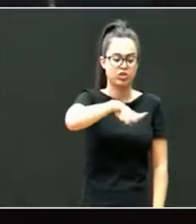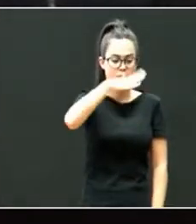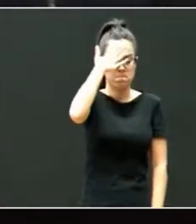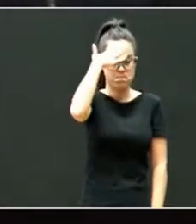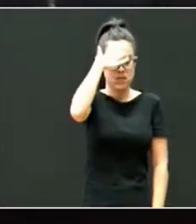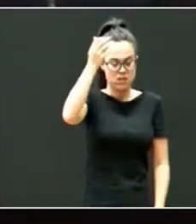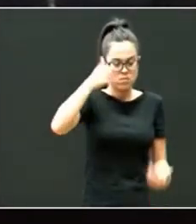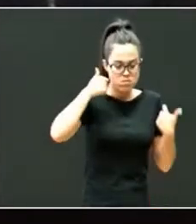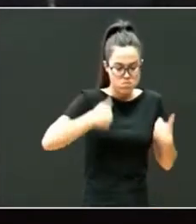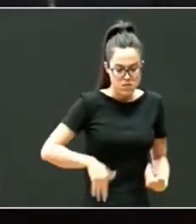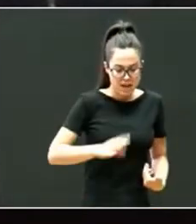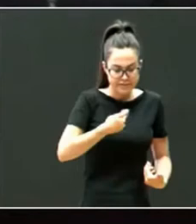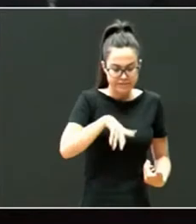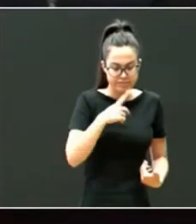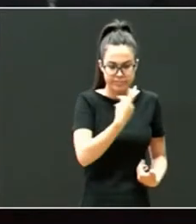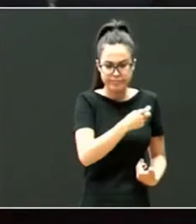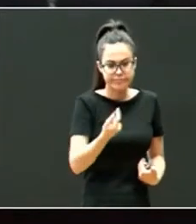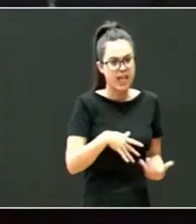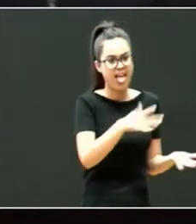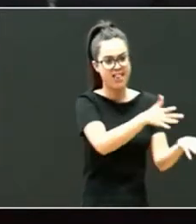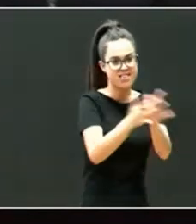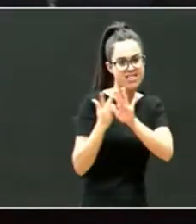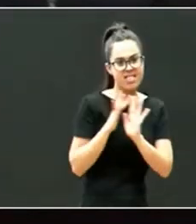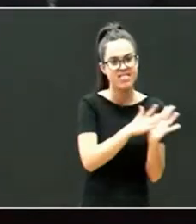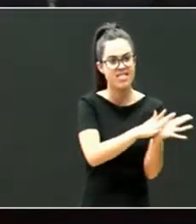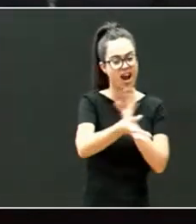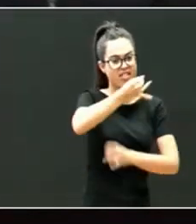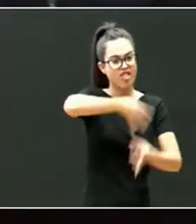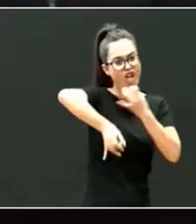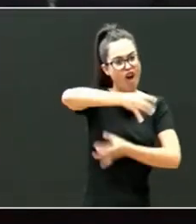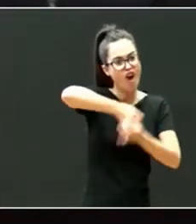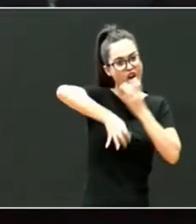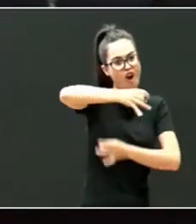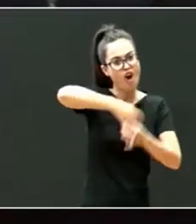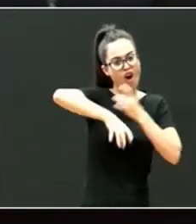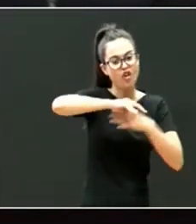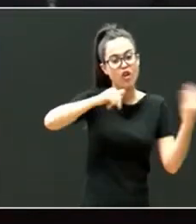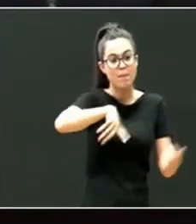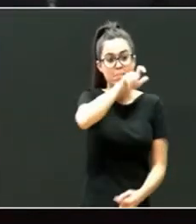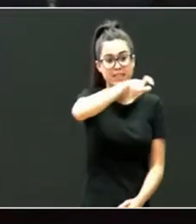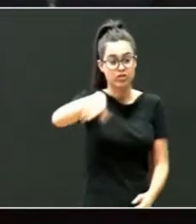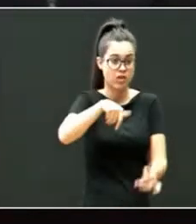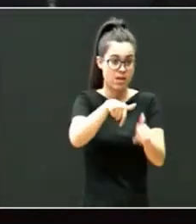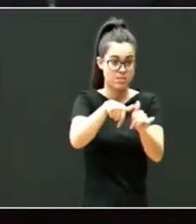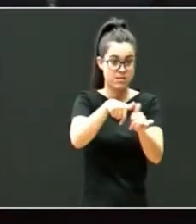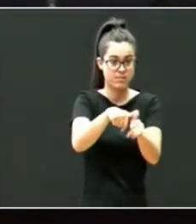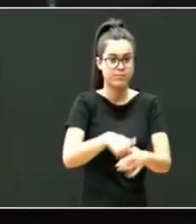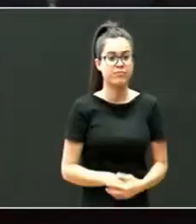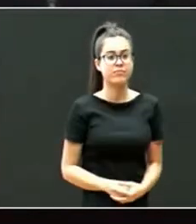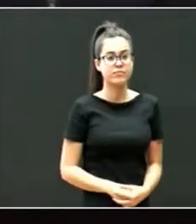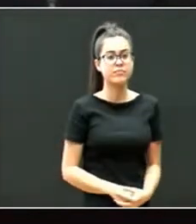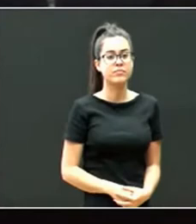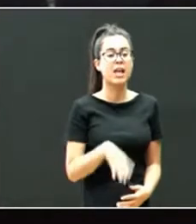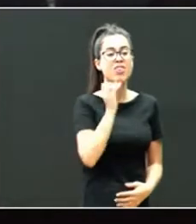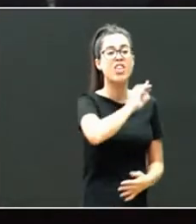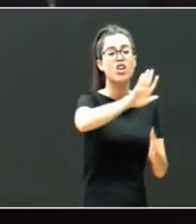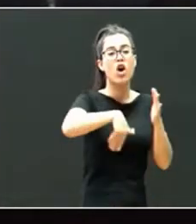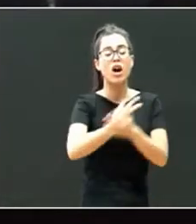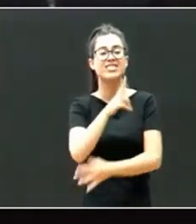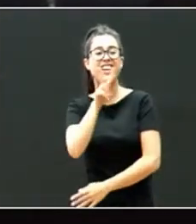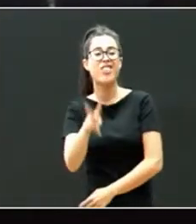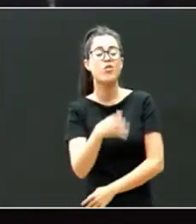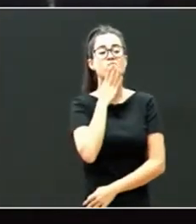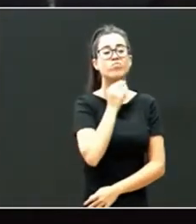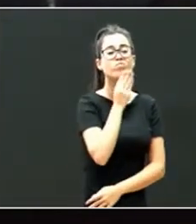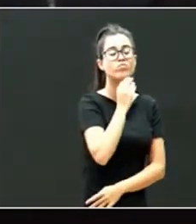están programados para entrar en interacción inmediatamente con la figura de apego Esta edad de los cero a los dos años es un periodo